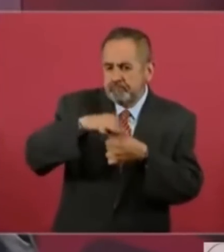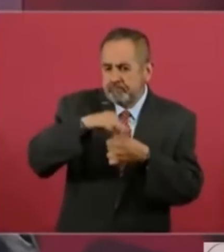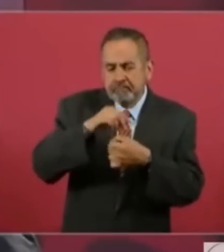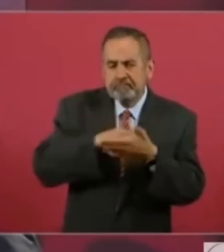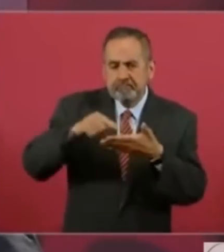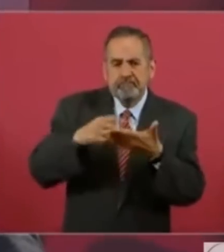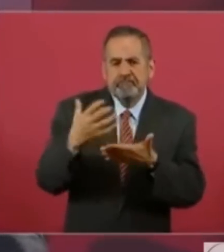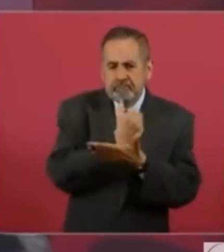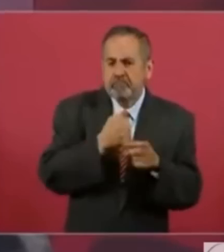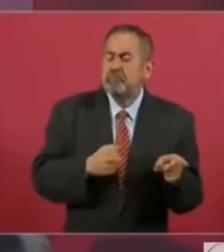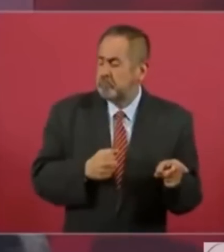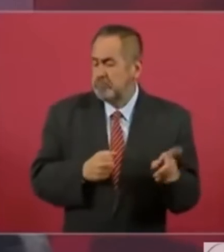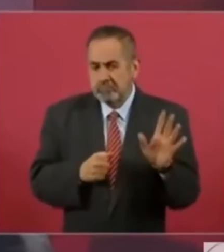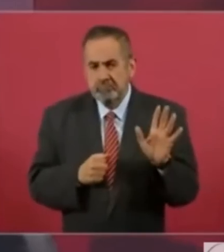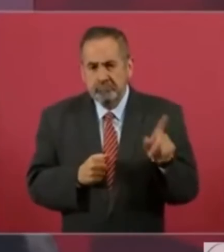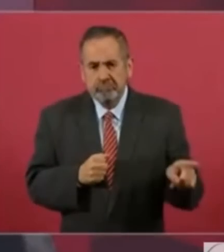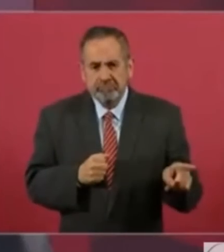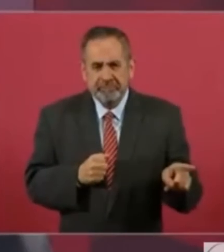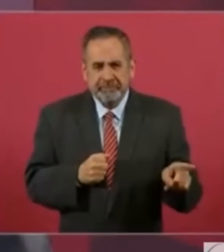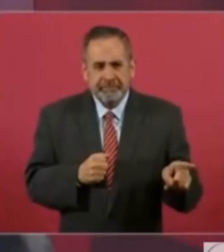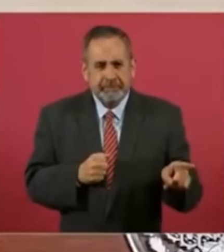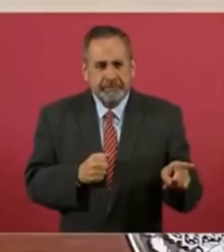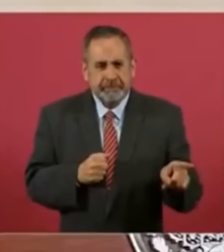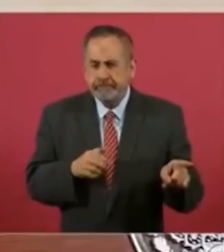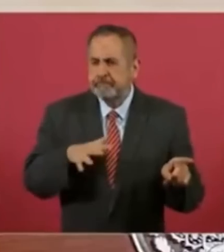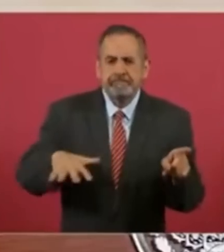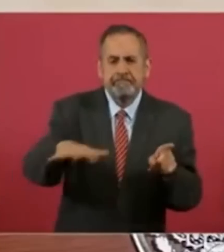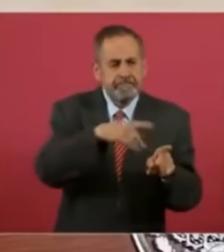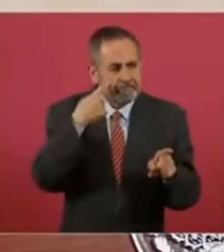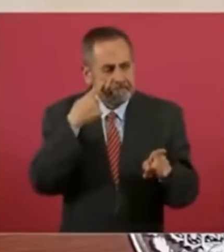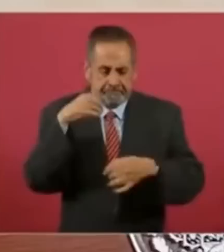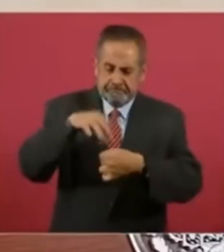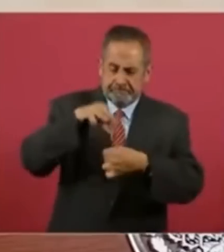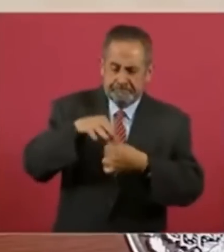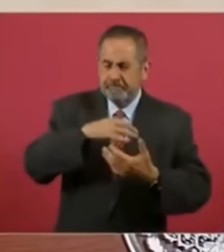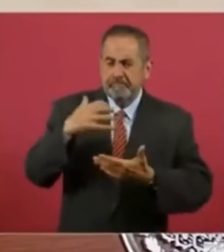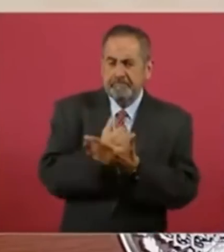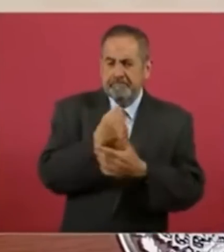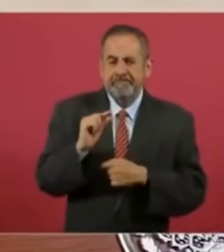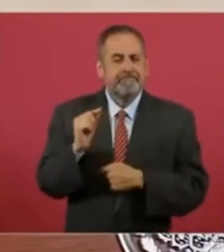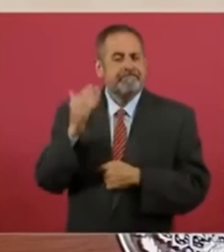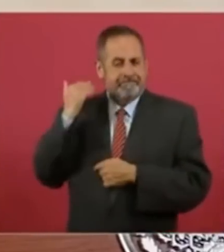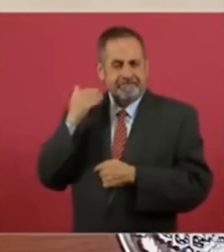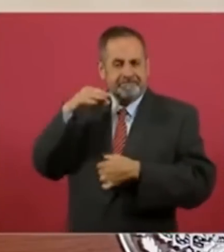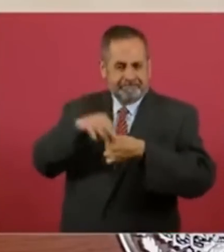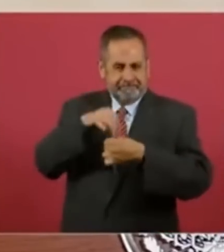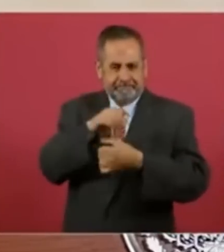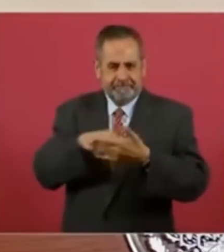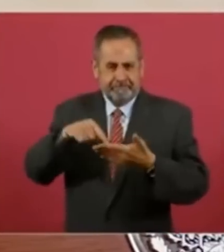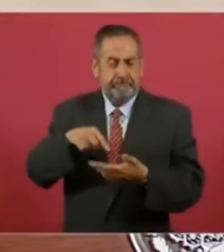es de los que obtuvo más votos en la pasada de Lechón en